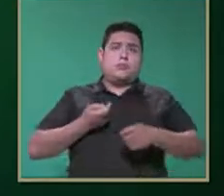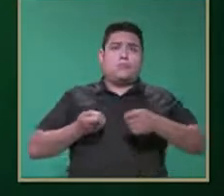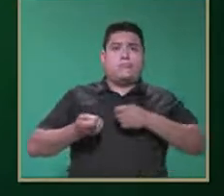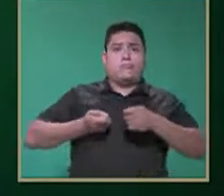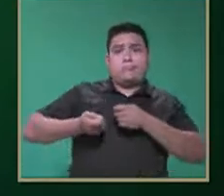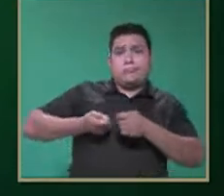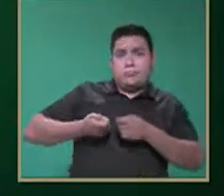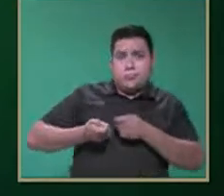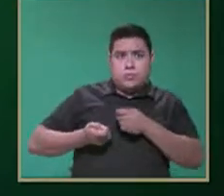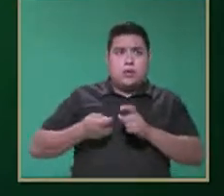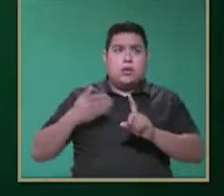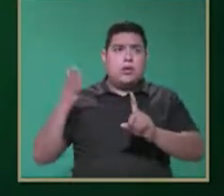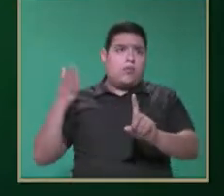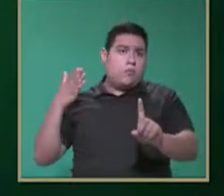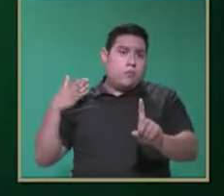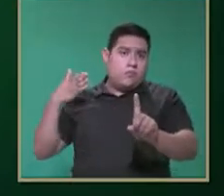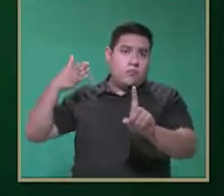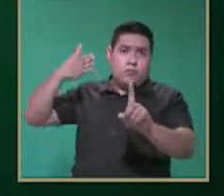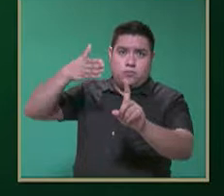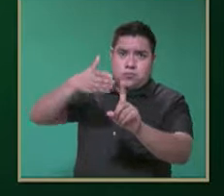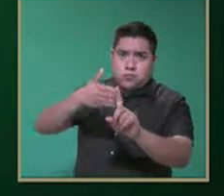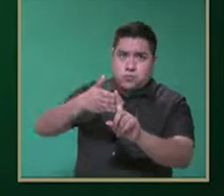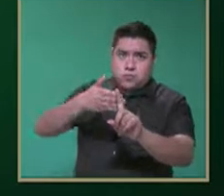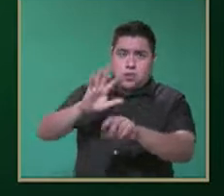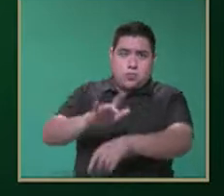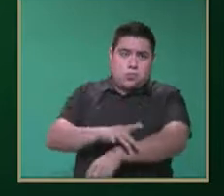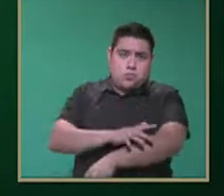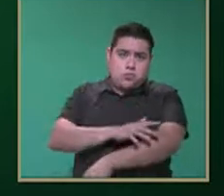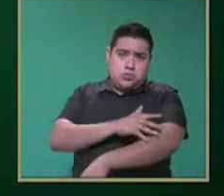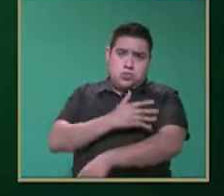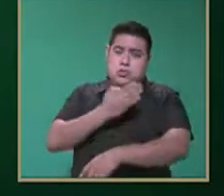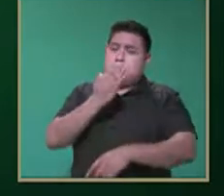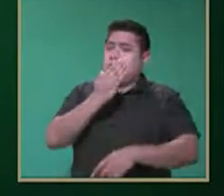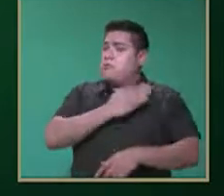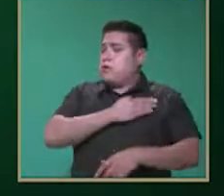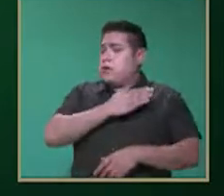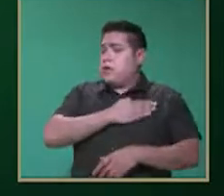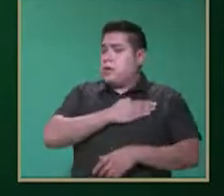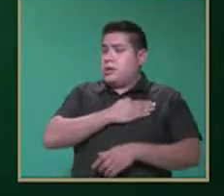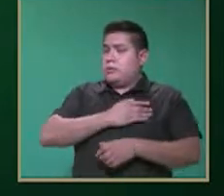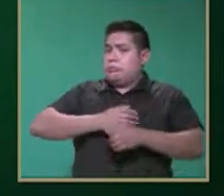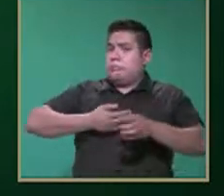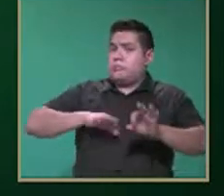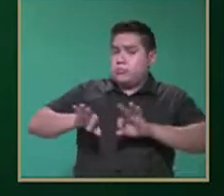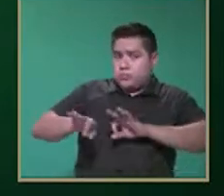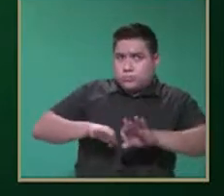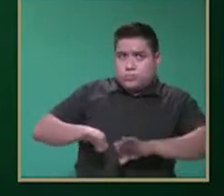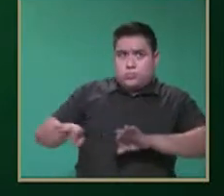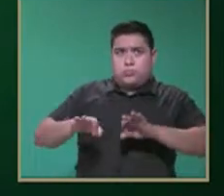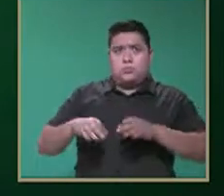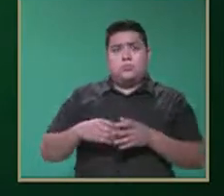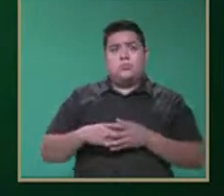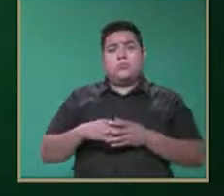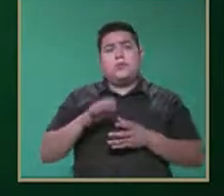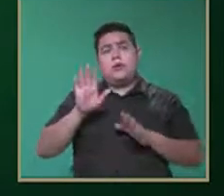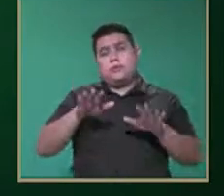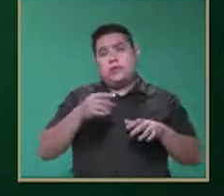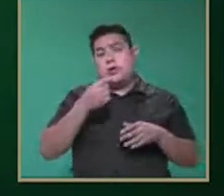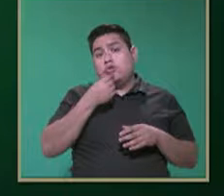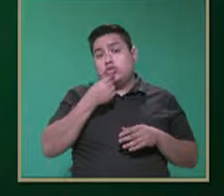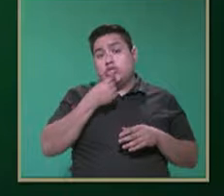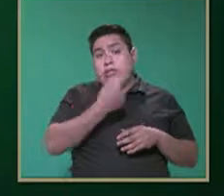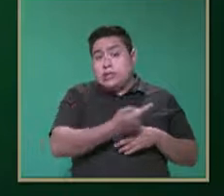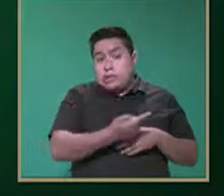propósito también de promover emociones positivas. Sabemos que a ellos se les dificulta